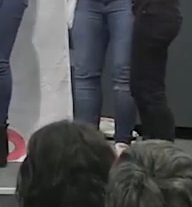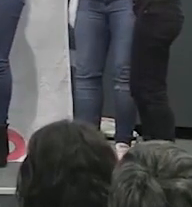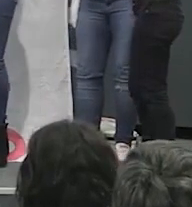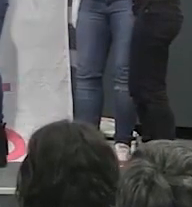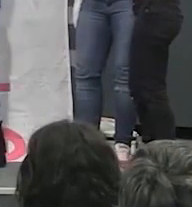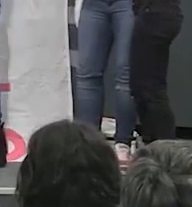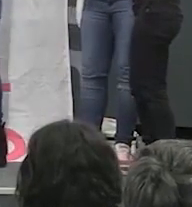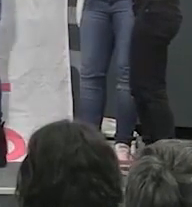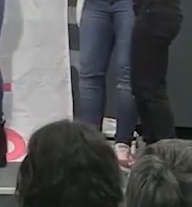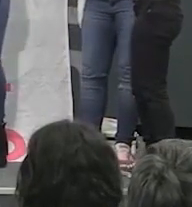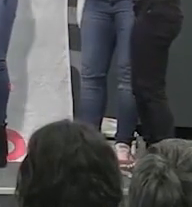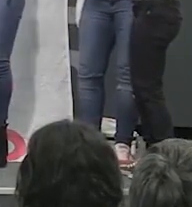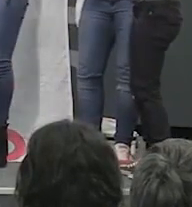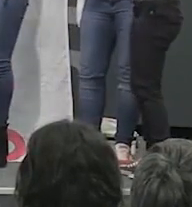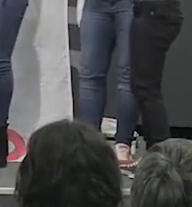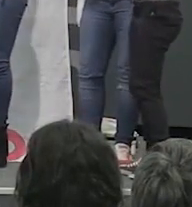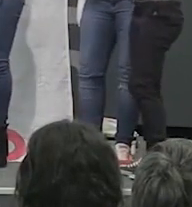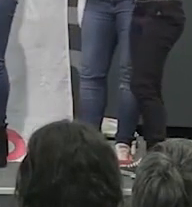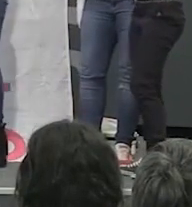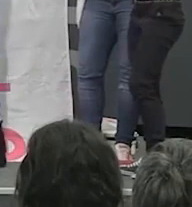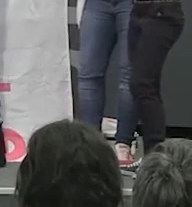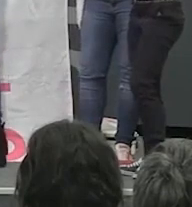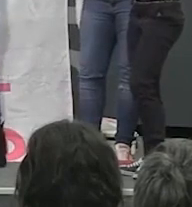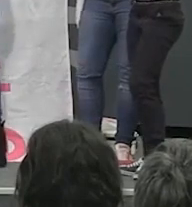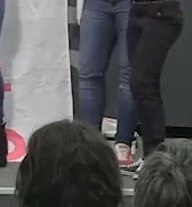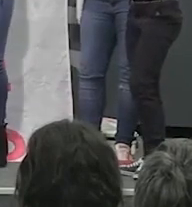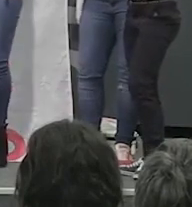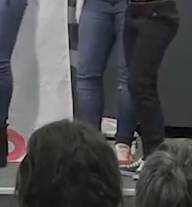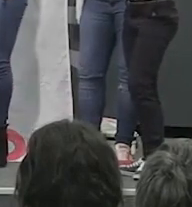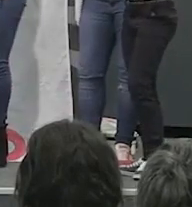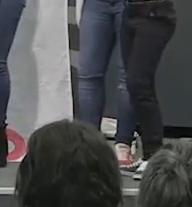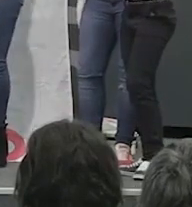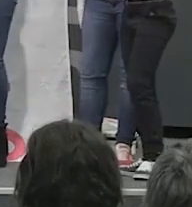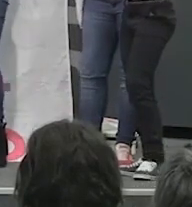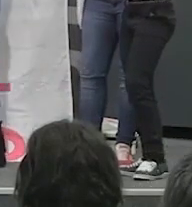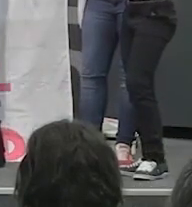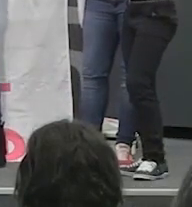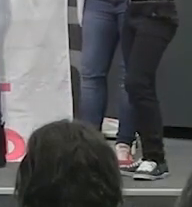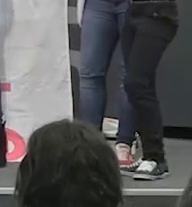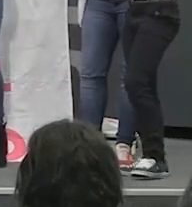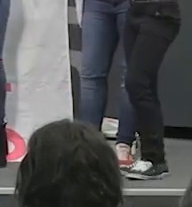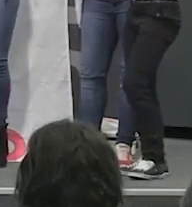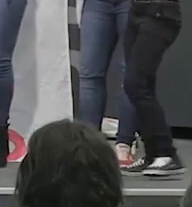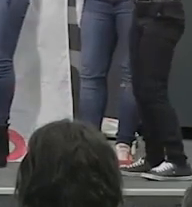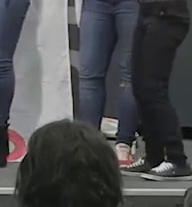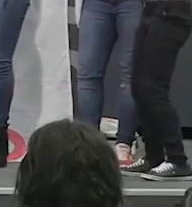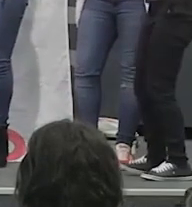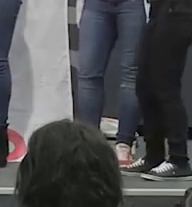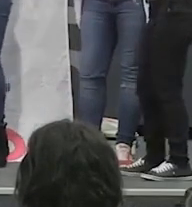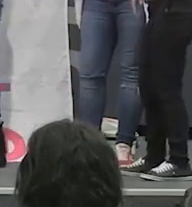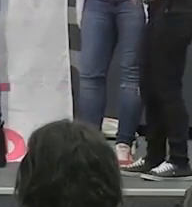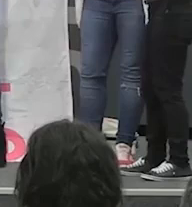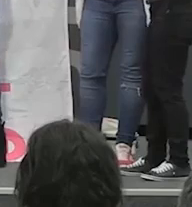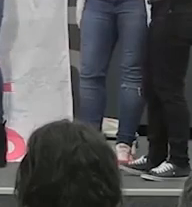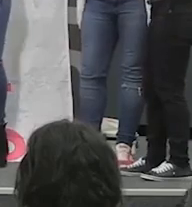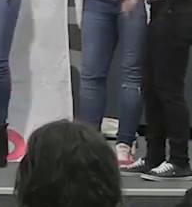Llevo en mi pecho como gotas de rocío En otros tiempos El